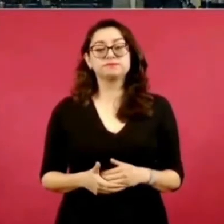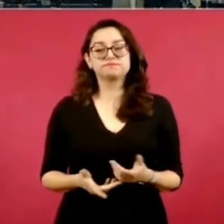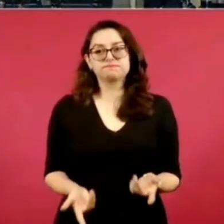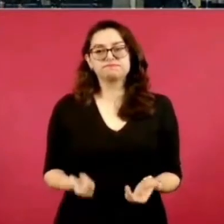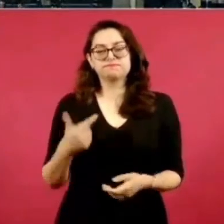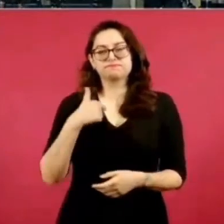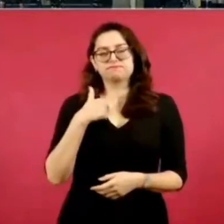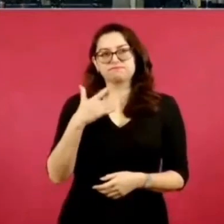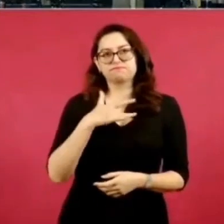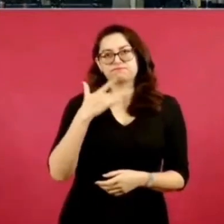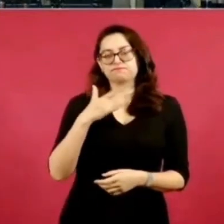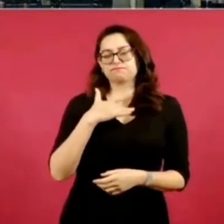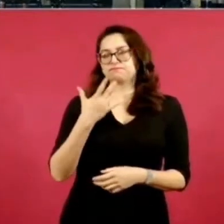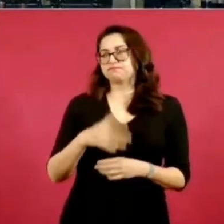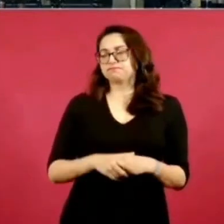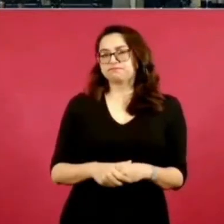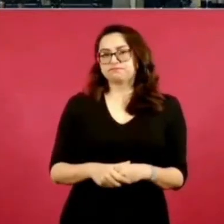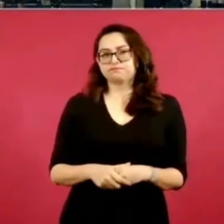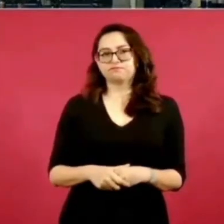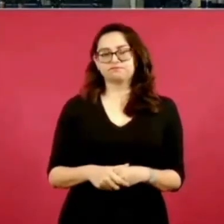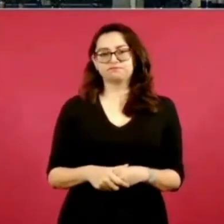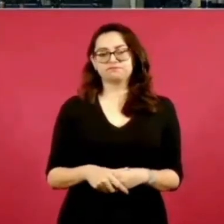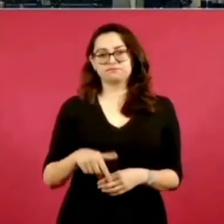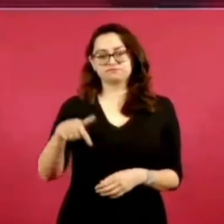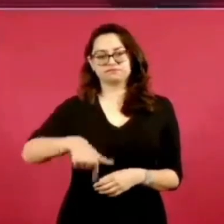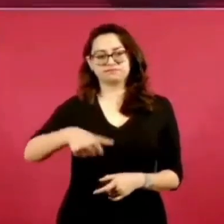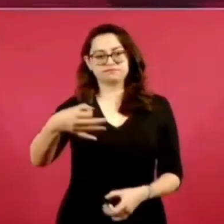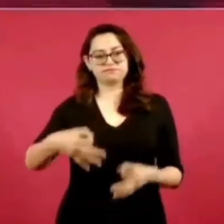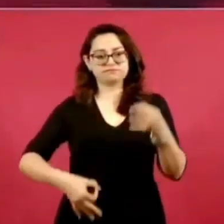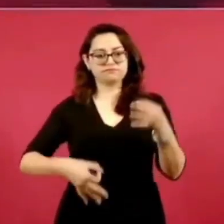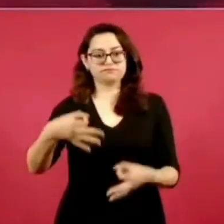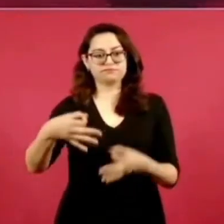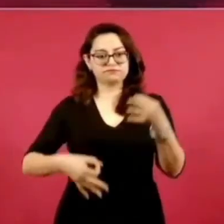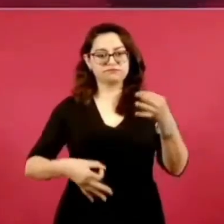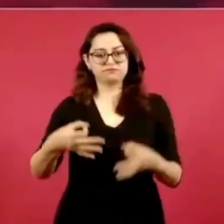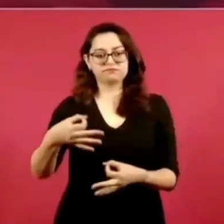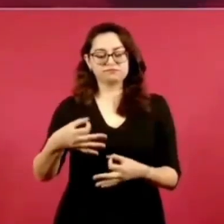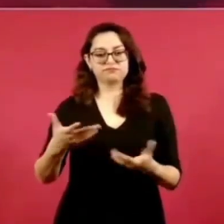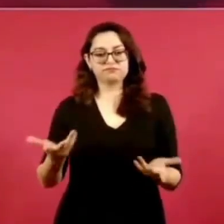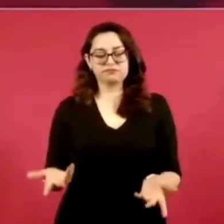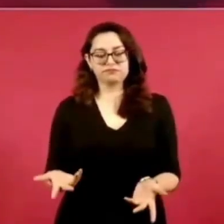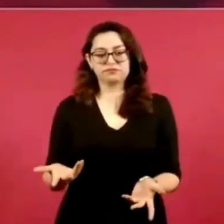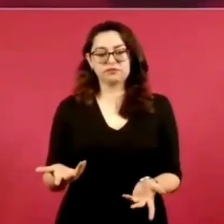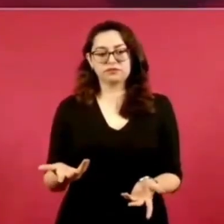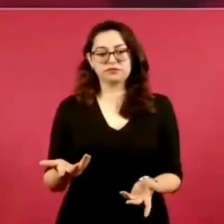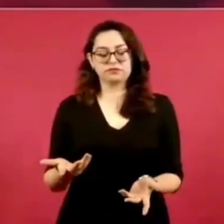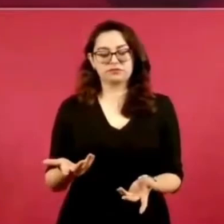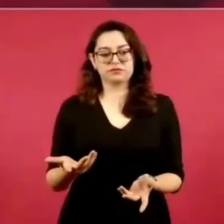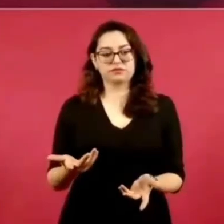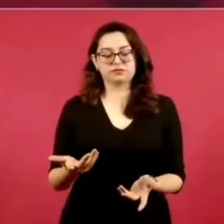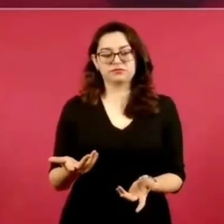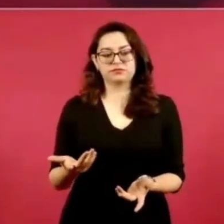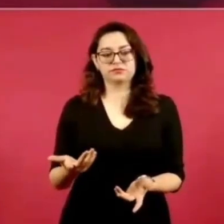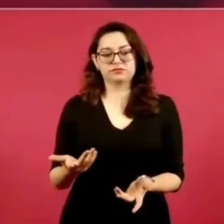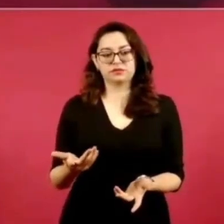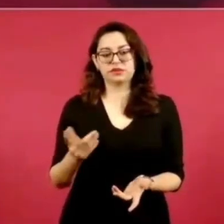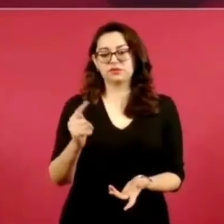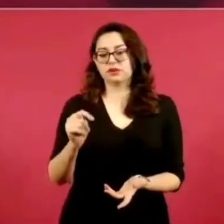en la ciudad que ellos me